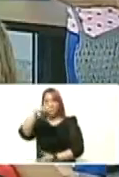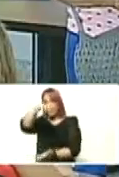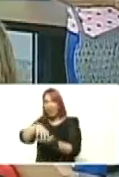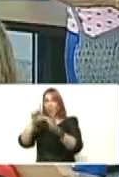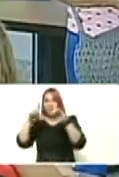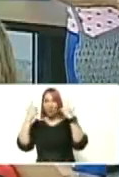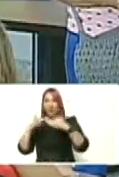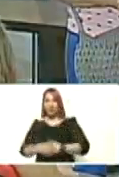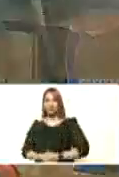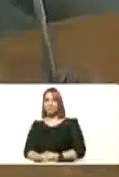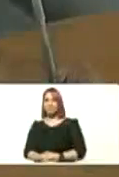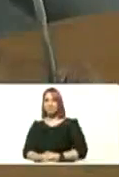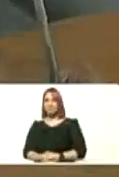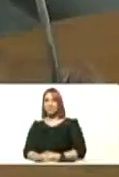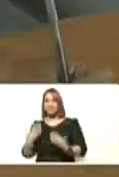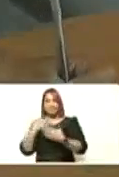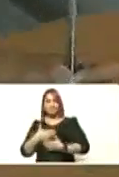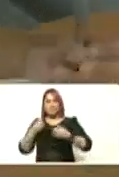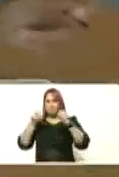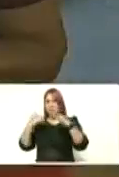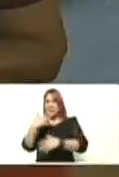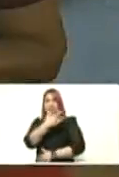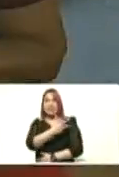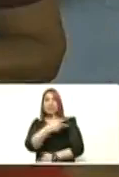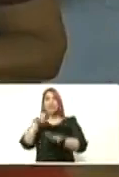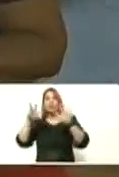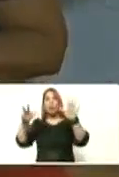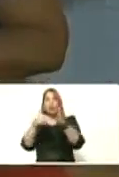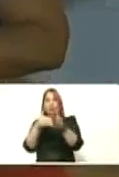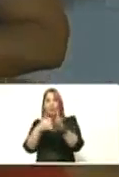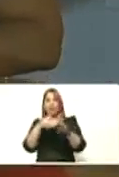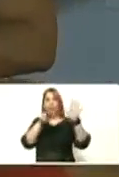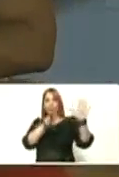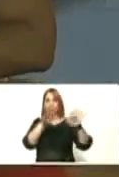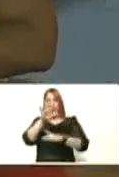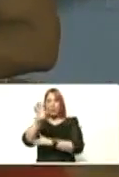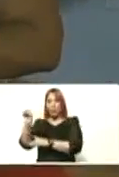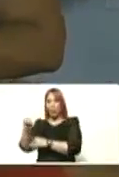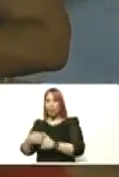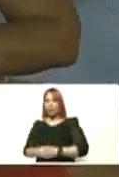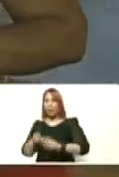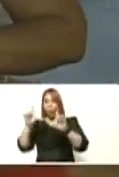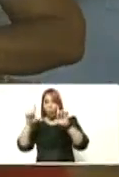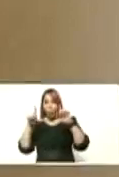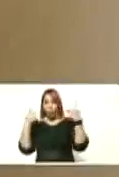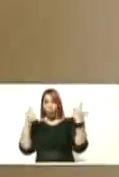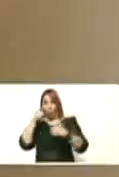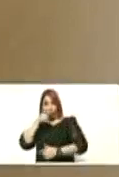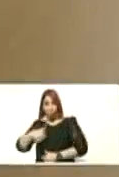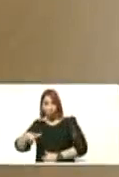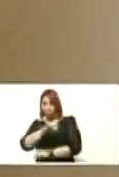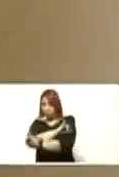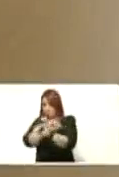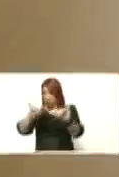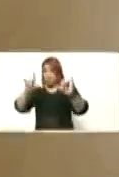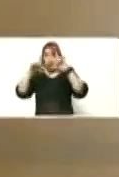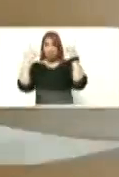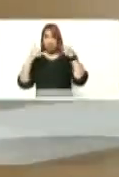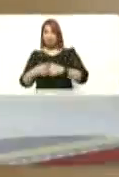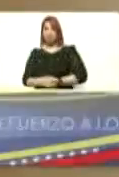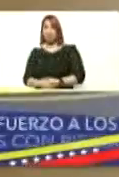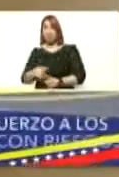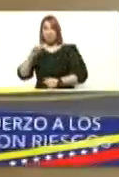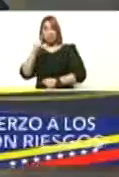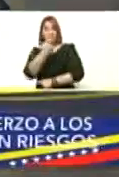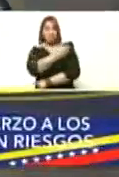de la guaira es decir una cifra de 308 mil 850 guaireños y guaireños que ya han sido vacunados con su